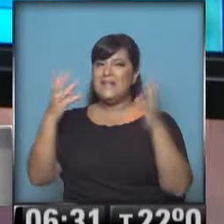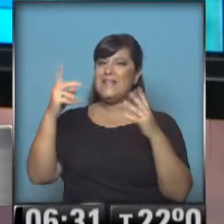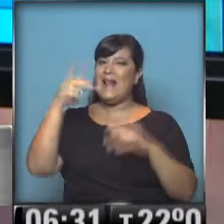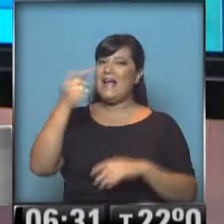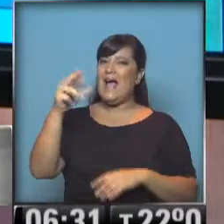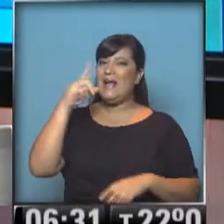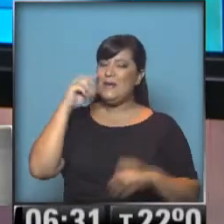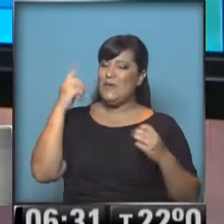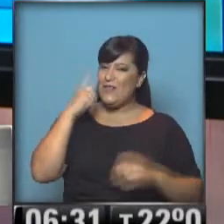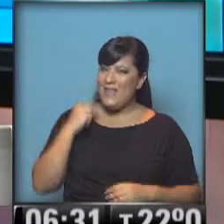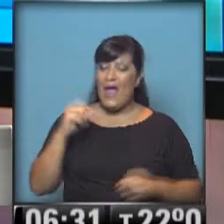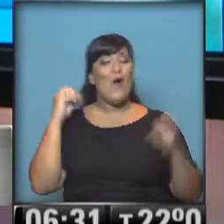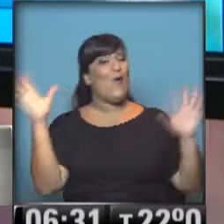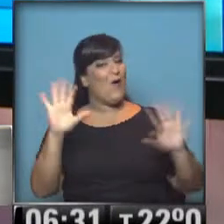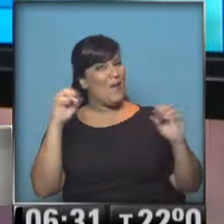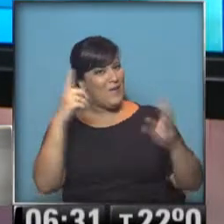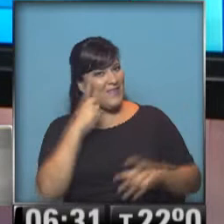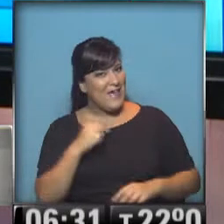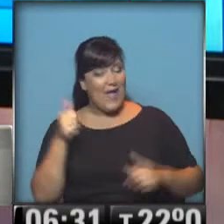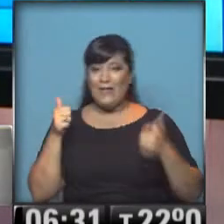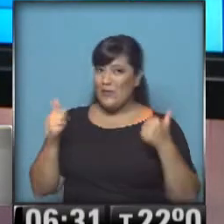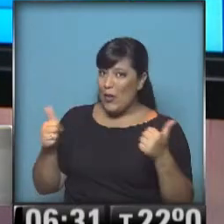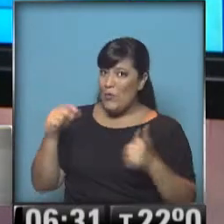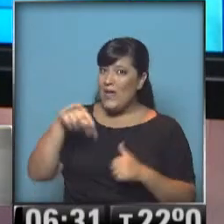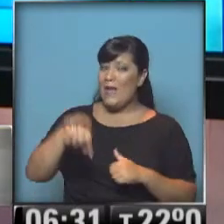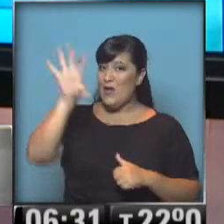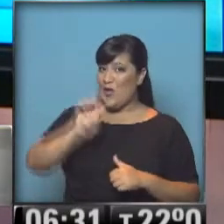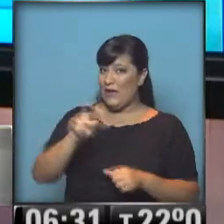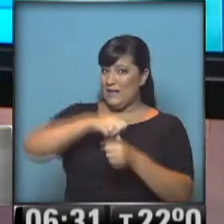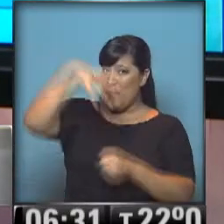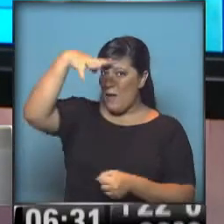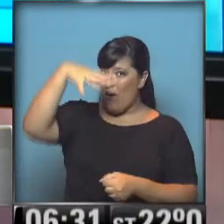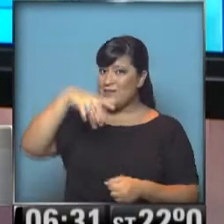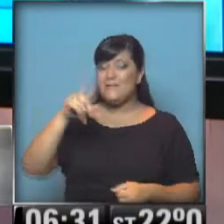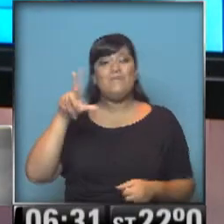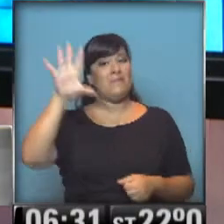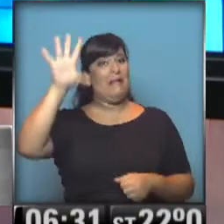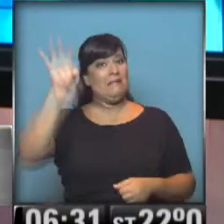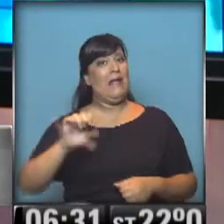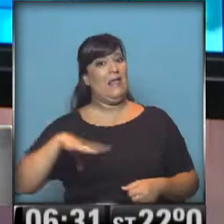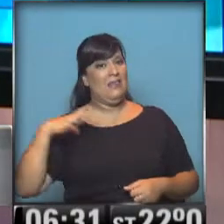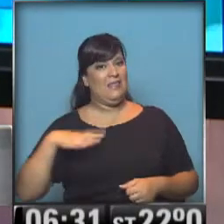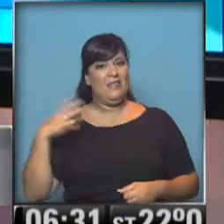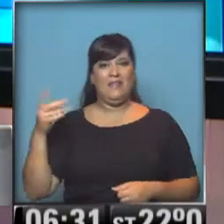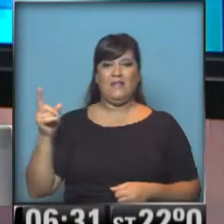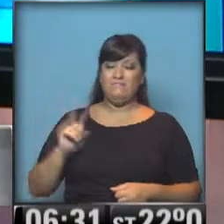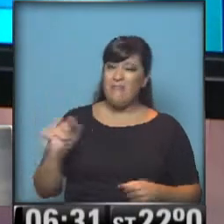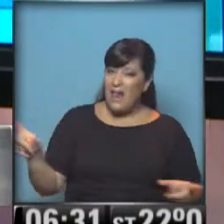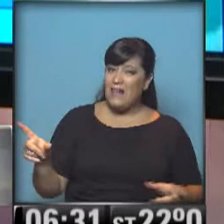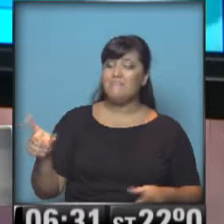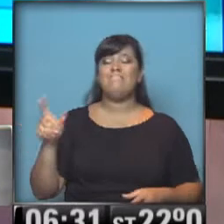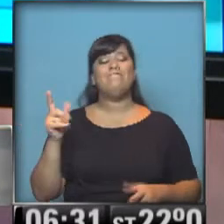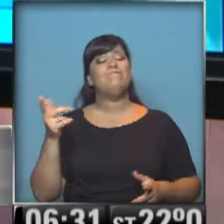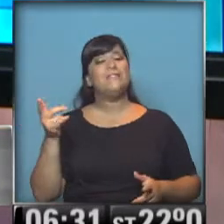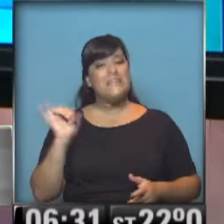buenos días. Hola, Gaby Divina, muy buen día. ¿Todo bien? Hoy nos trajiste paraguas, ¿no? Y lo traje por las dudas. No, no. ¿Hice mal? Sí, porque